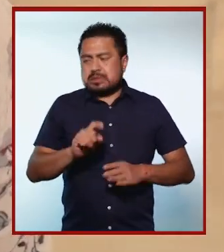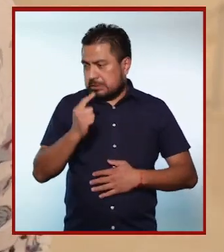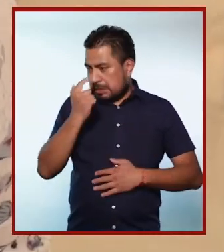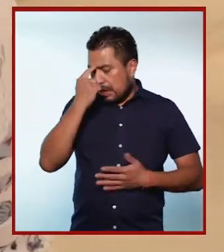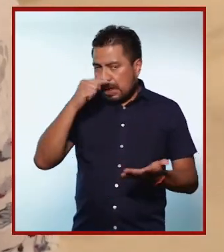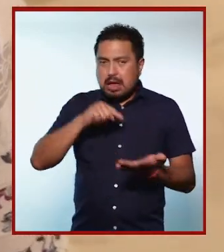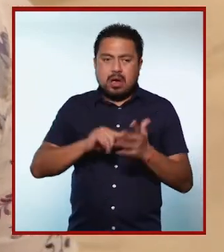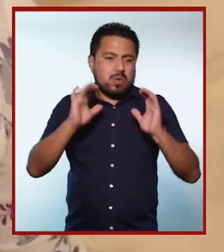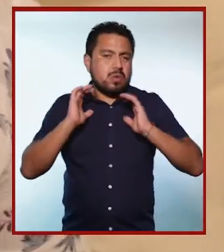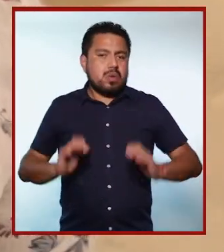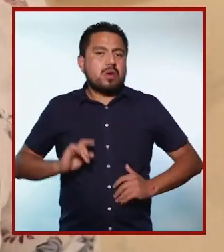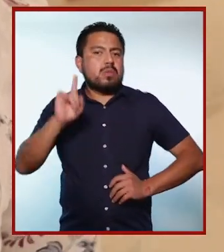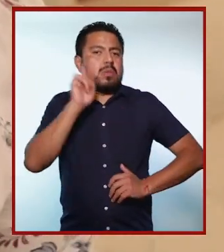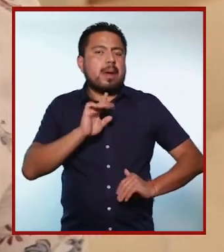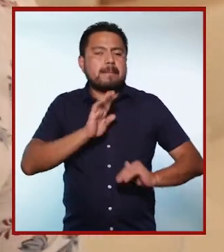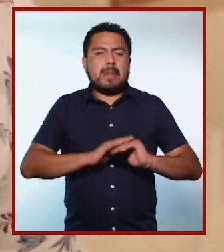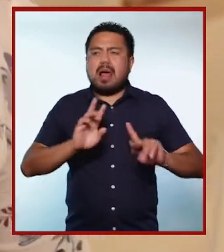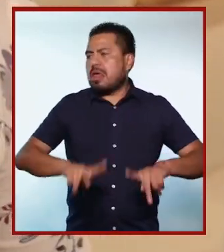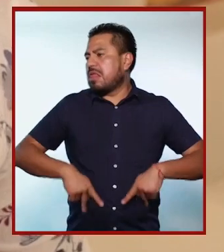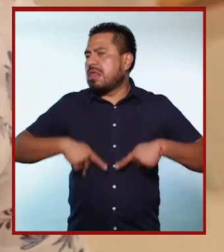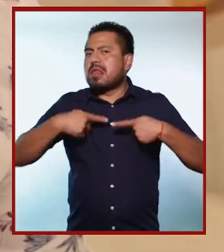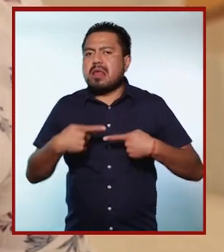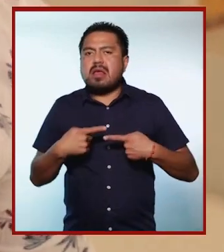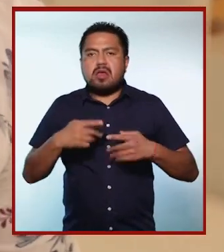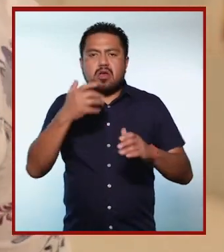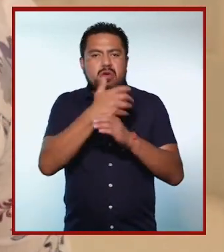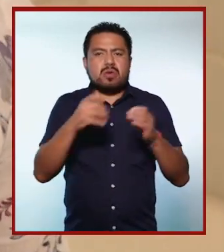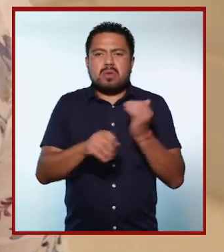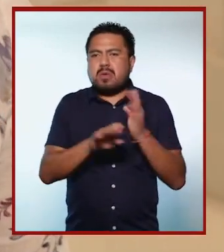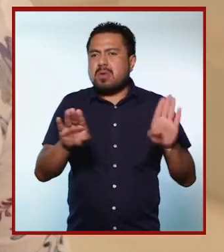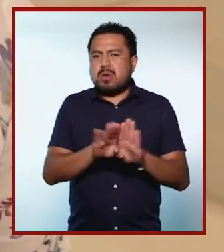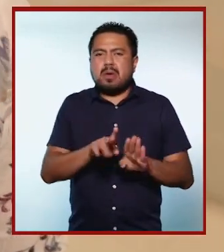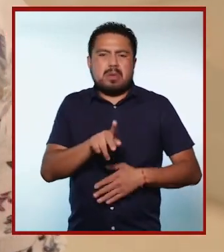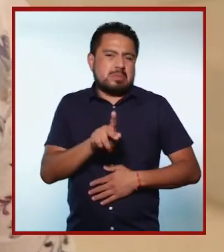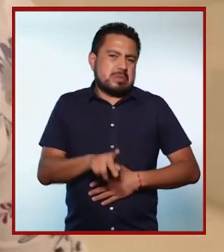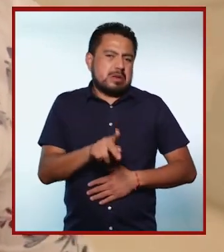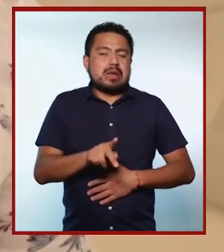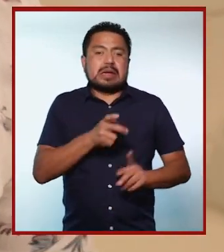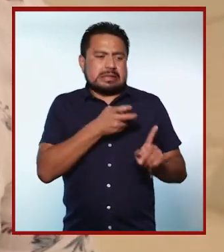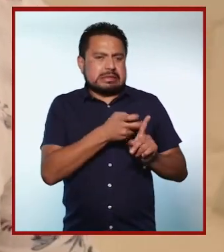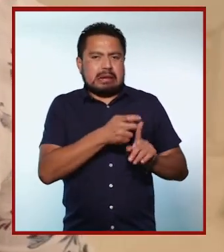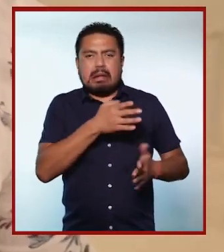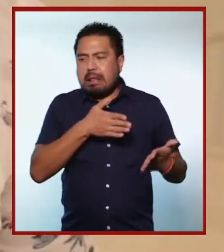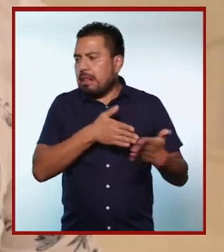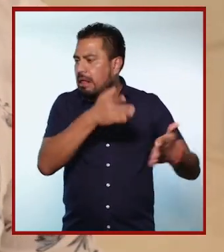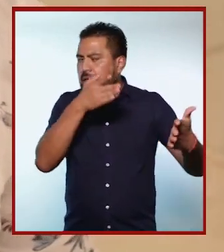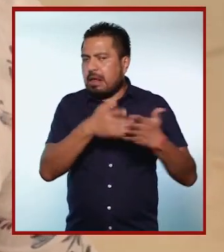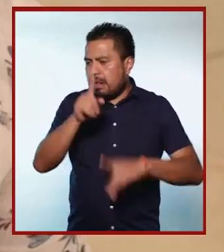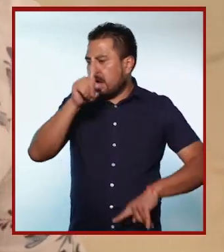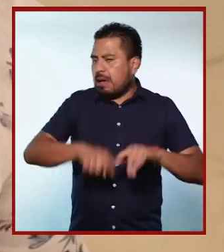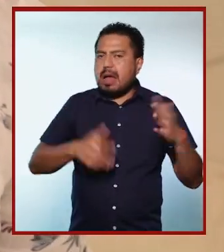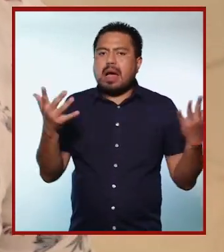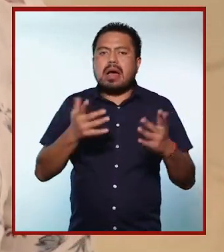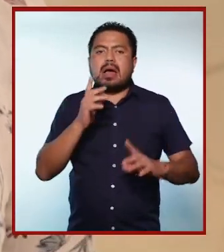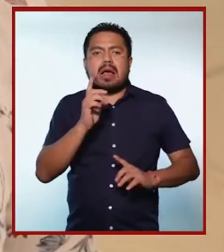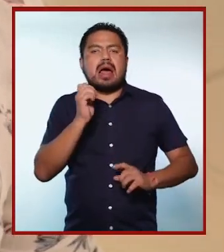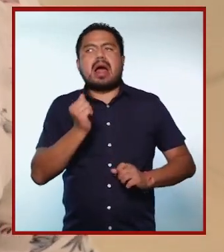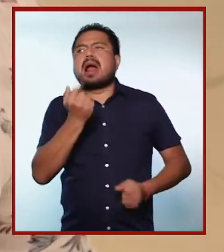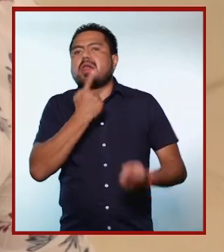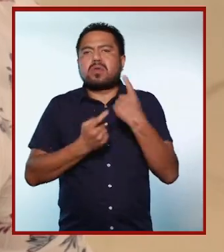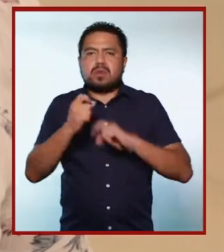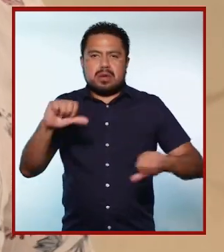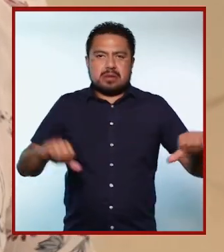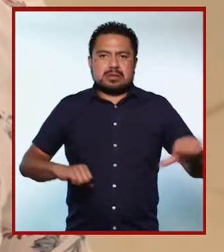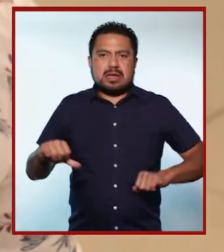ejemplo, se cree que el cuerpo de las mujeres es más débil y que aspectos como la menstruación son un impedimento para practicar